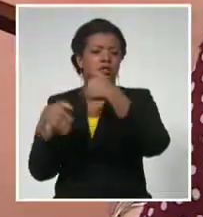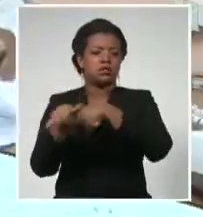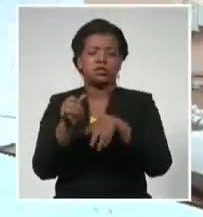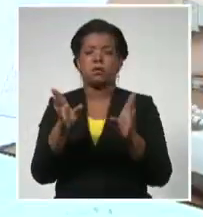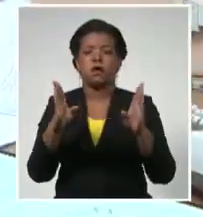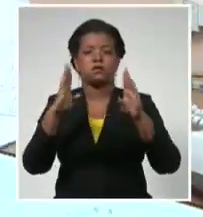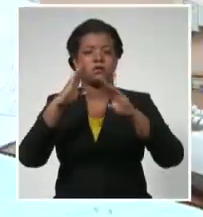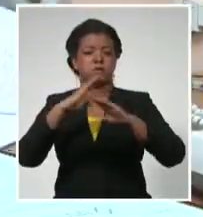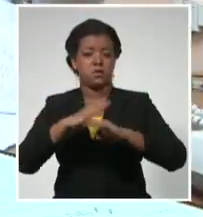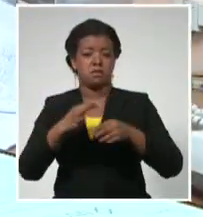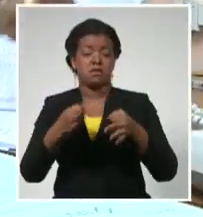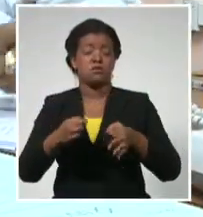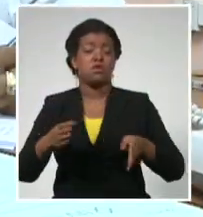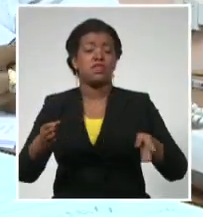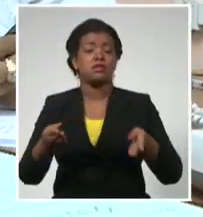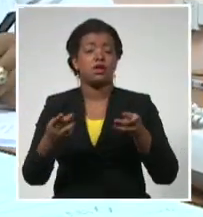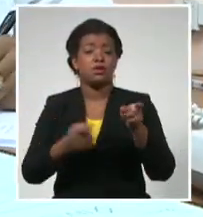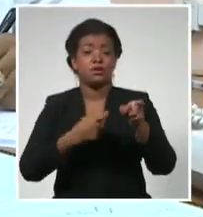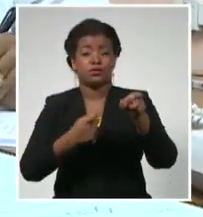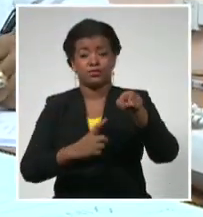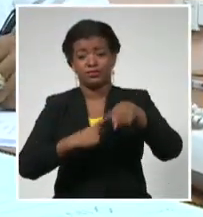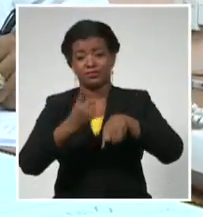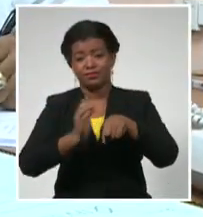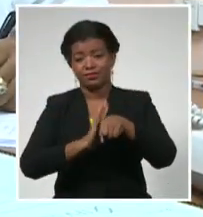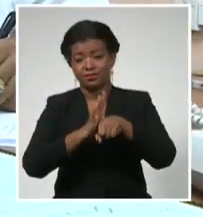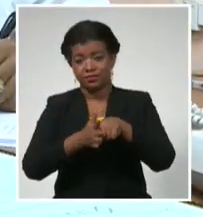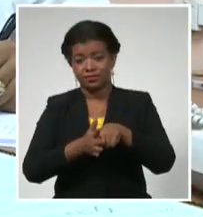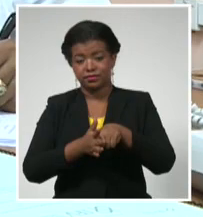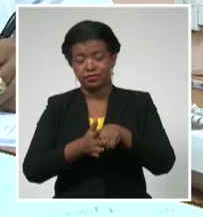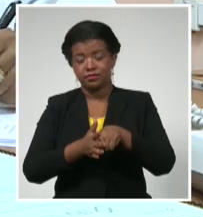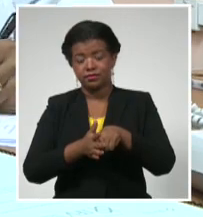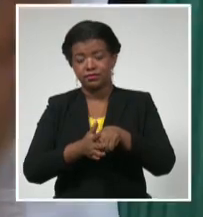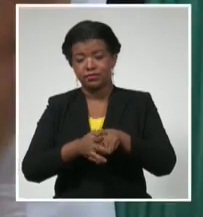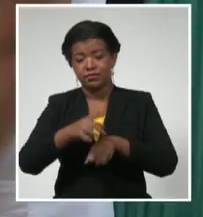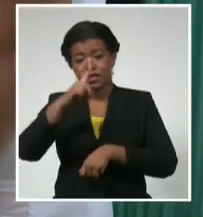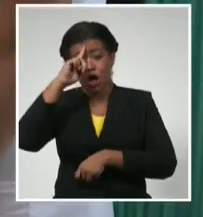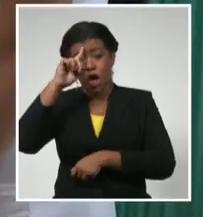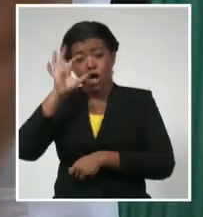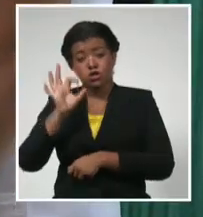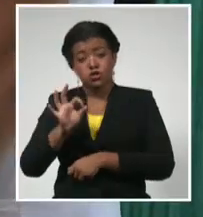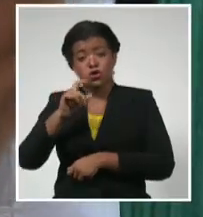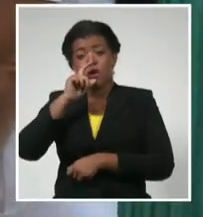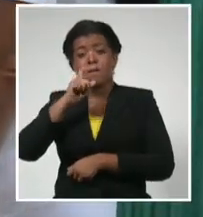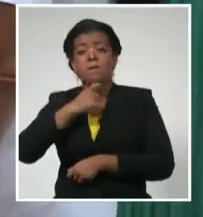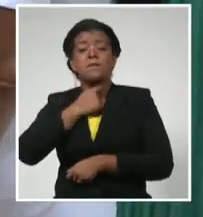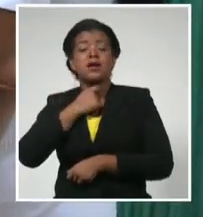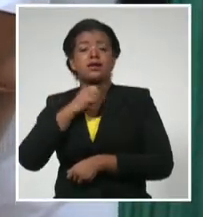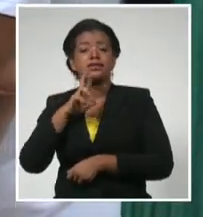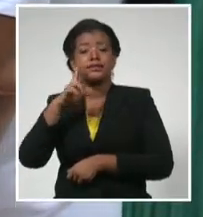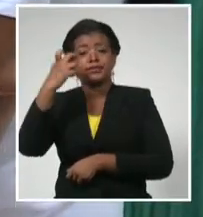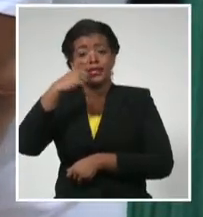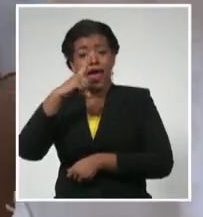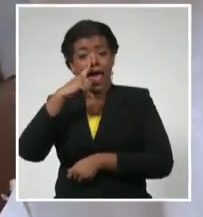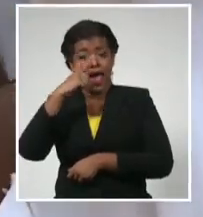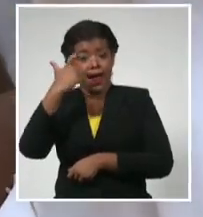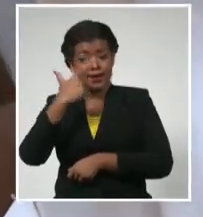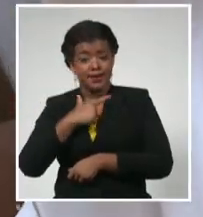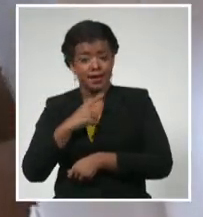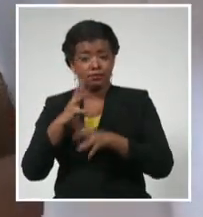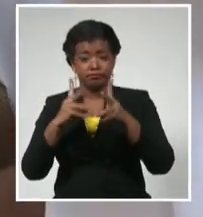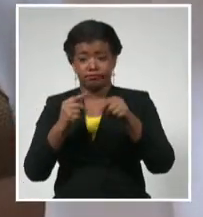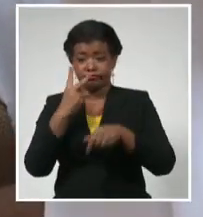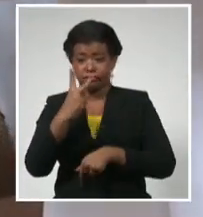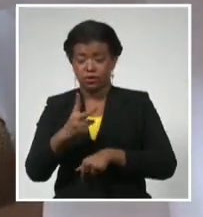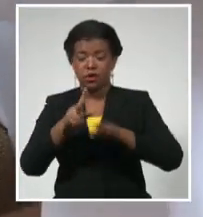desarrollados para enfrentar la COVID-19. Con Soberana 2, y esta es la innovación, se espera que la inmunidad alcance la mucosa del tracto